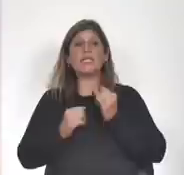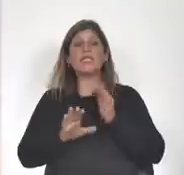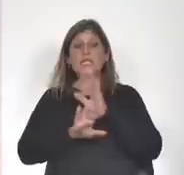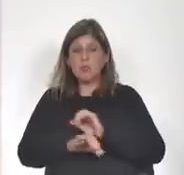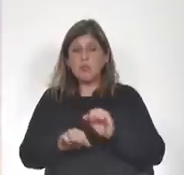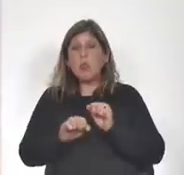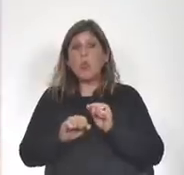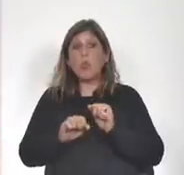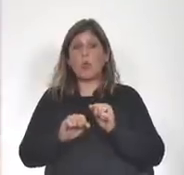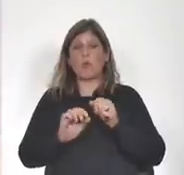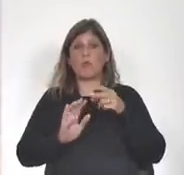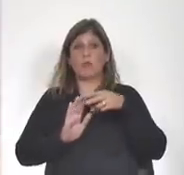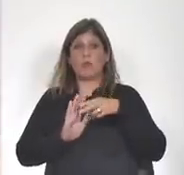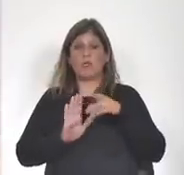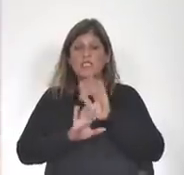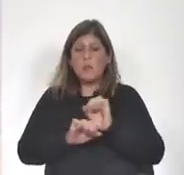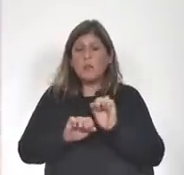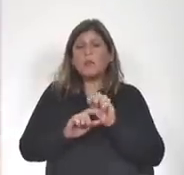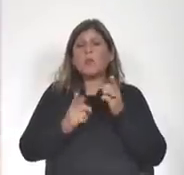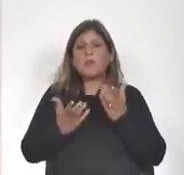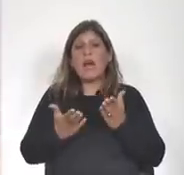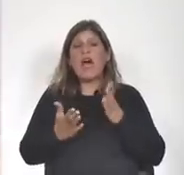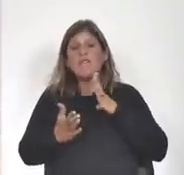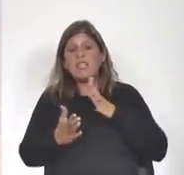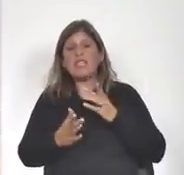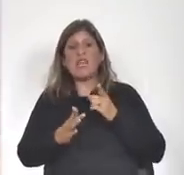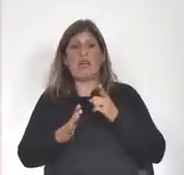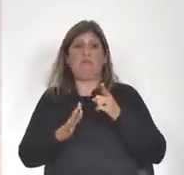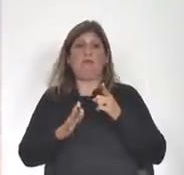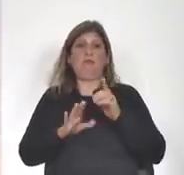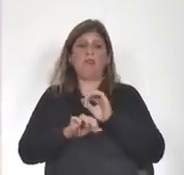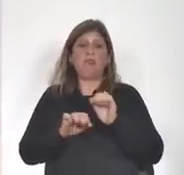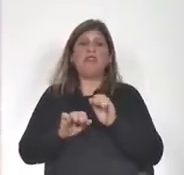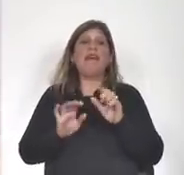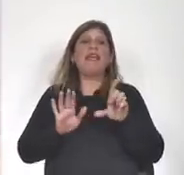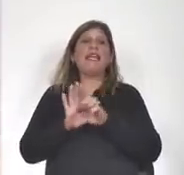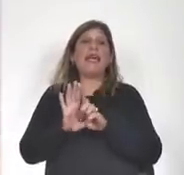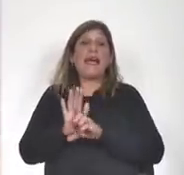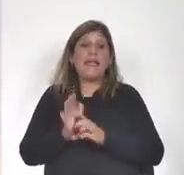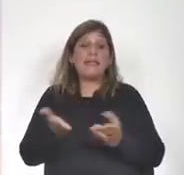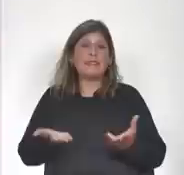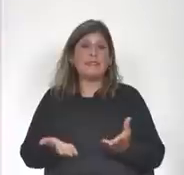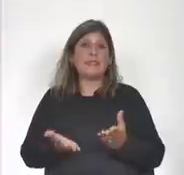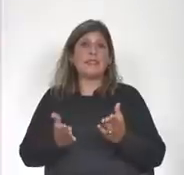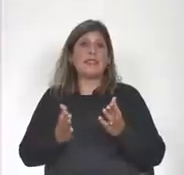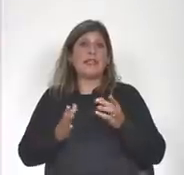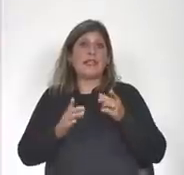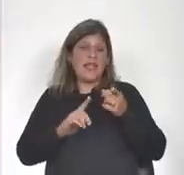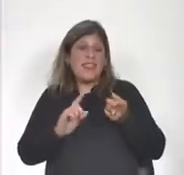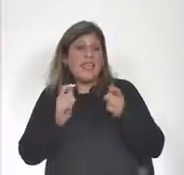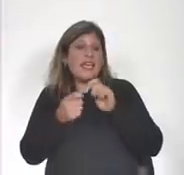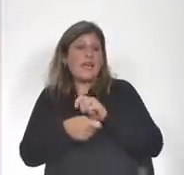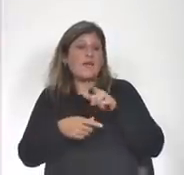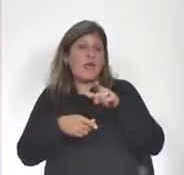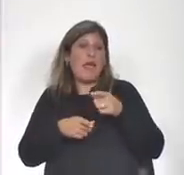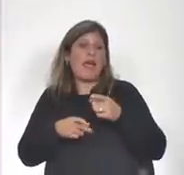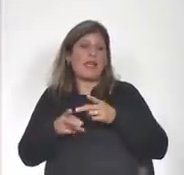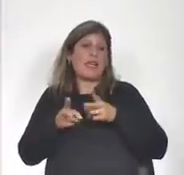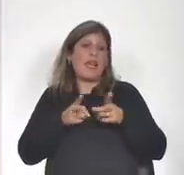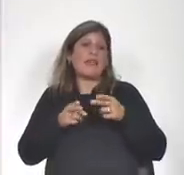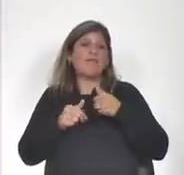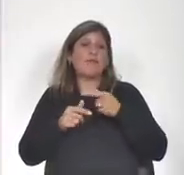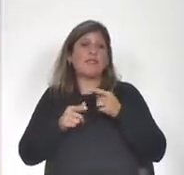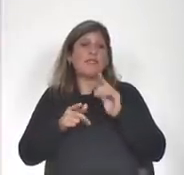normativamente decir si tenía posibilidades legales de revocar aunque sea parcialmente la